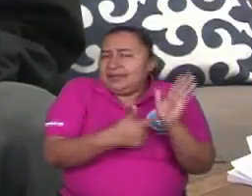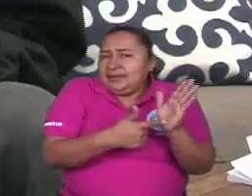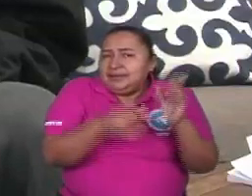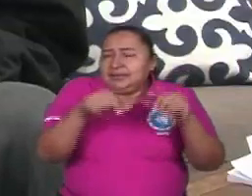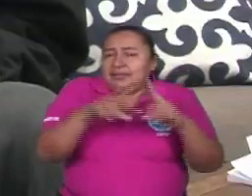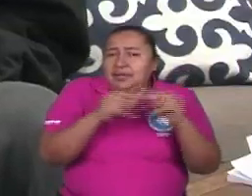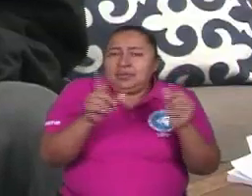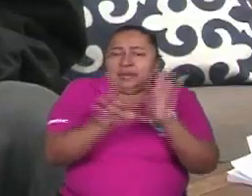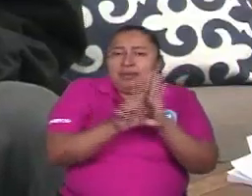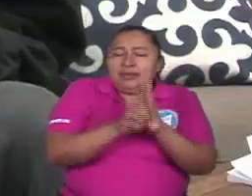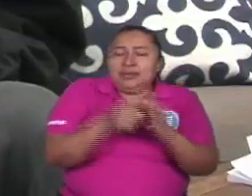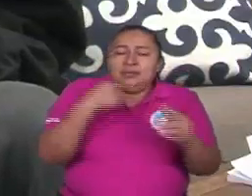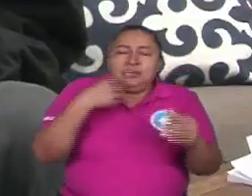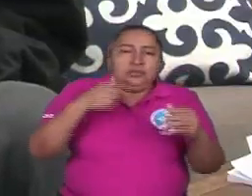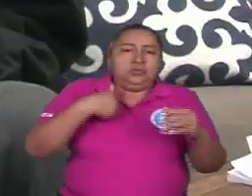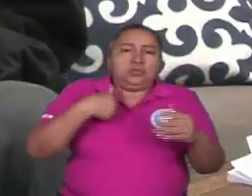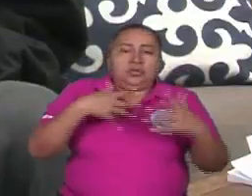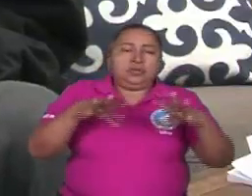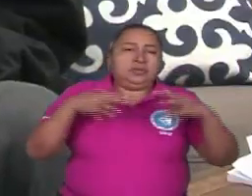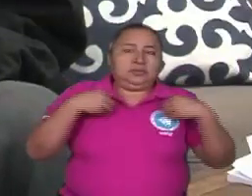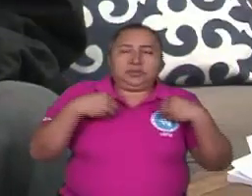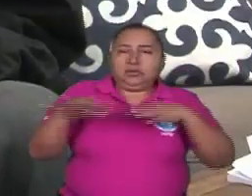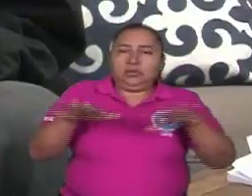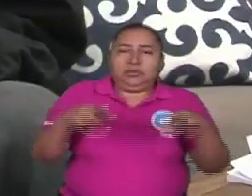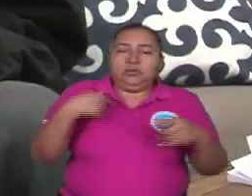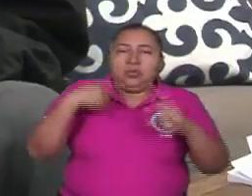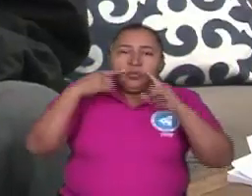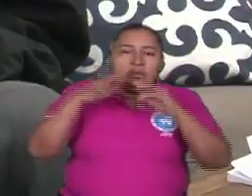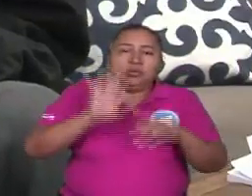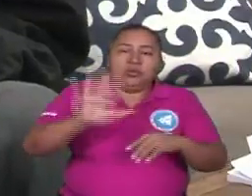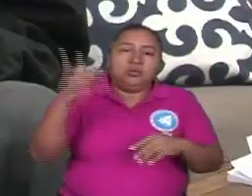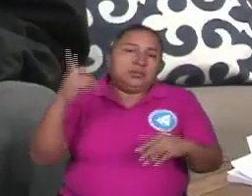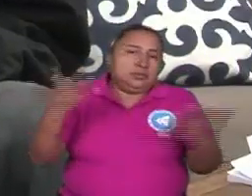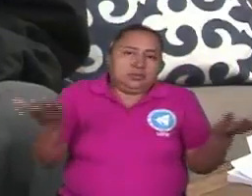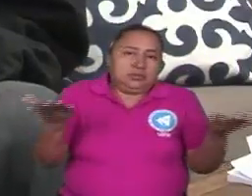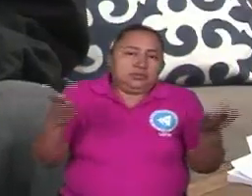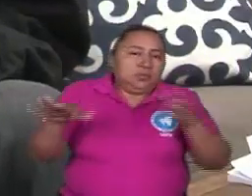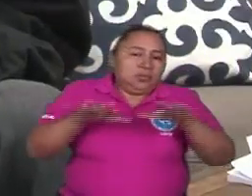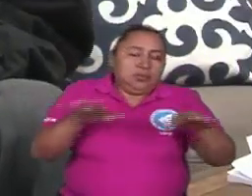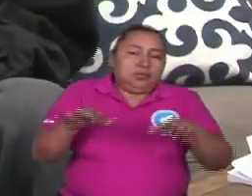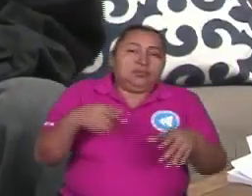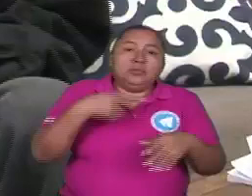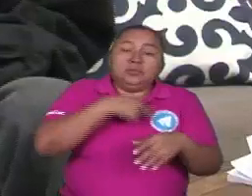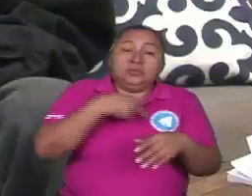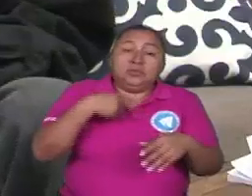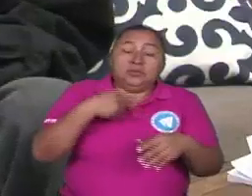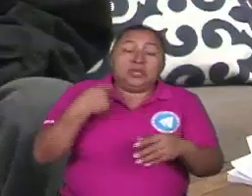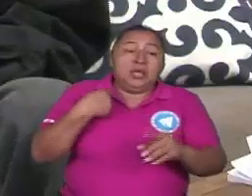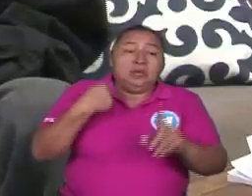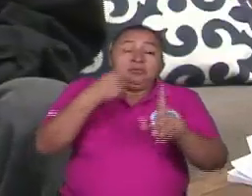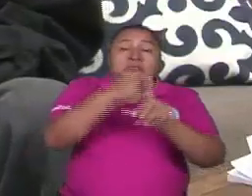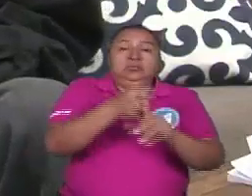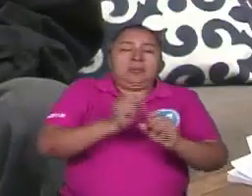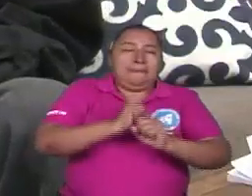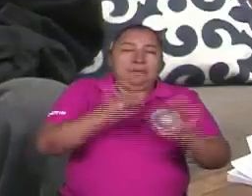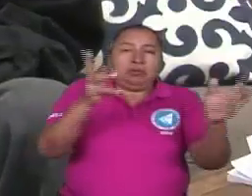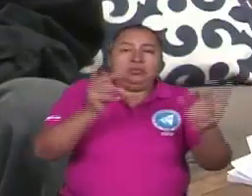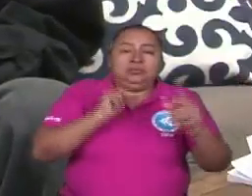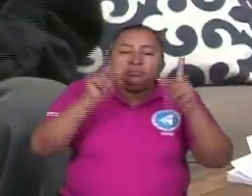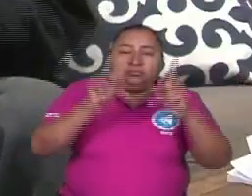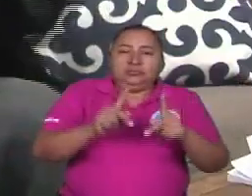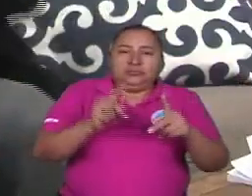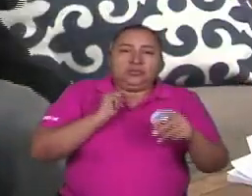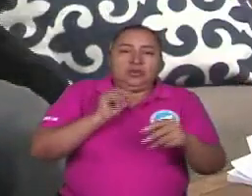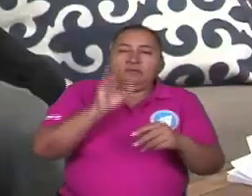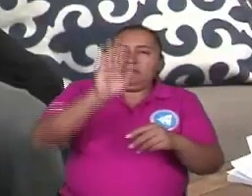este país, no pretendas que también yo me entiendes salvaguard de tus derechos cuando hacen un atentado criminal, un atentado